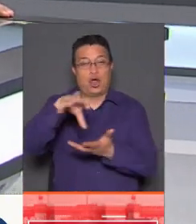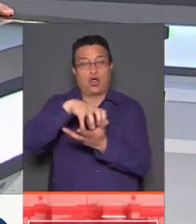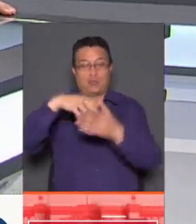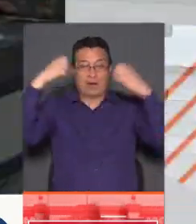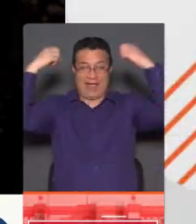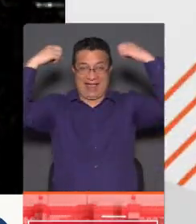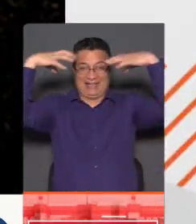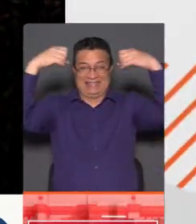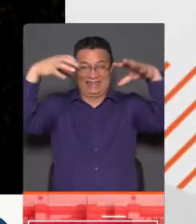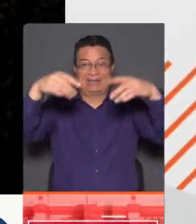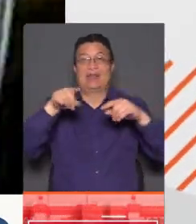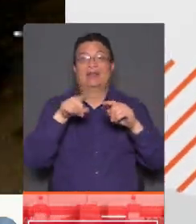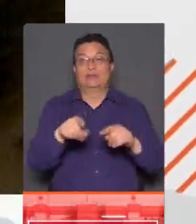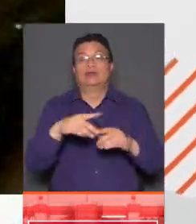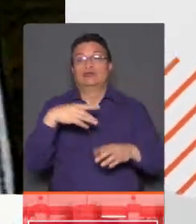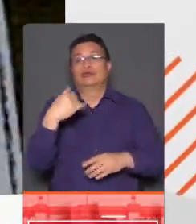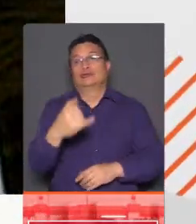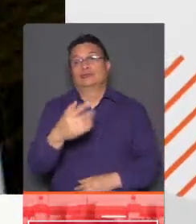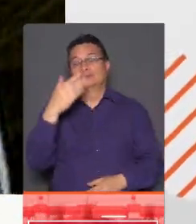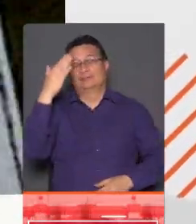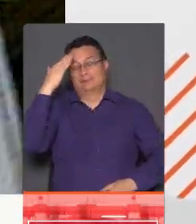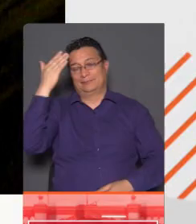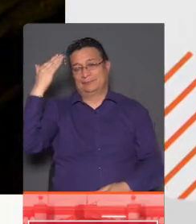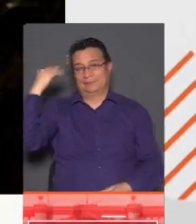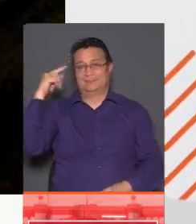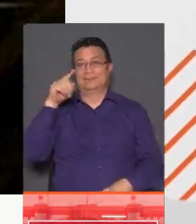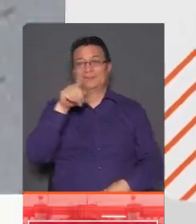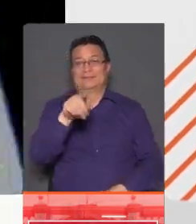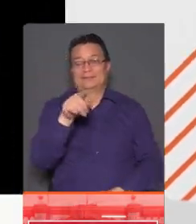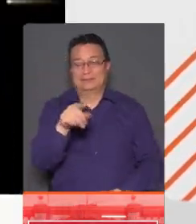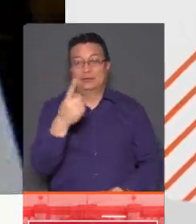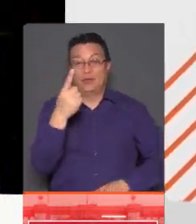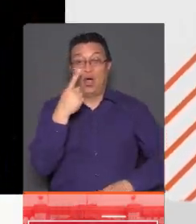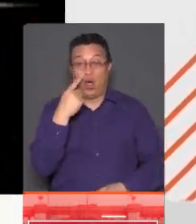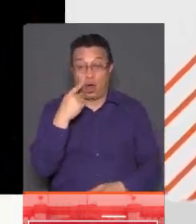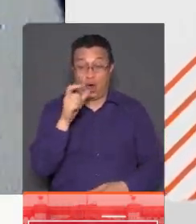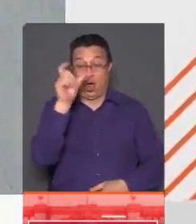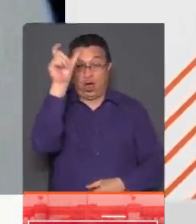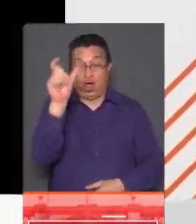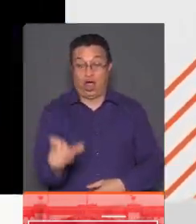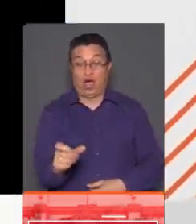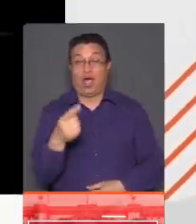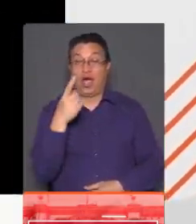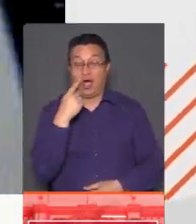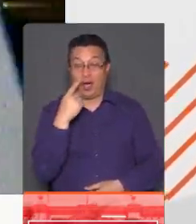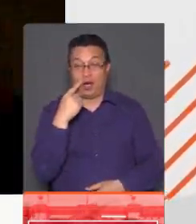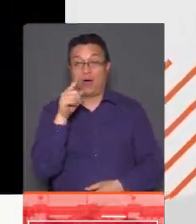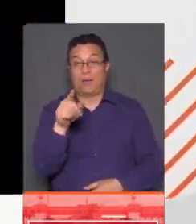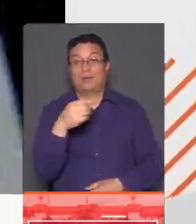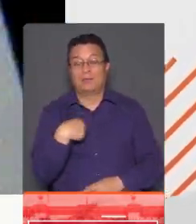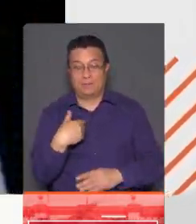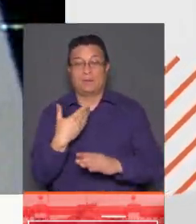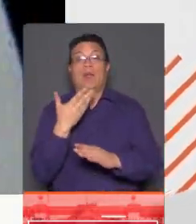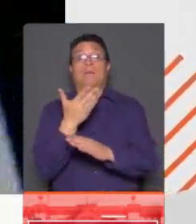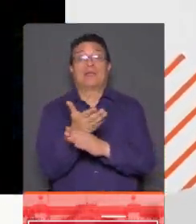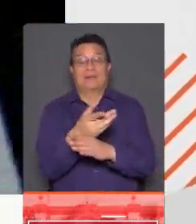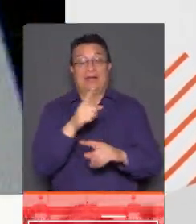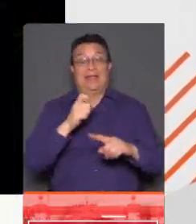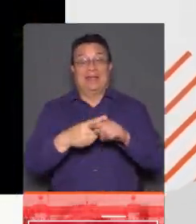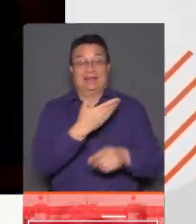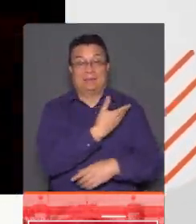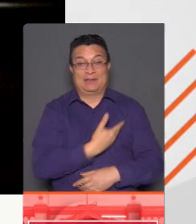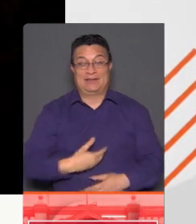es un clásico, un clásico de todos los tiempos. me acuerdo. De un hombre que le salió a pedir al ex Presidente Lagos